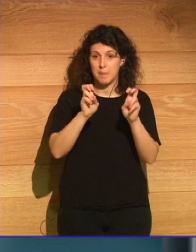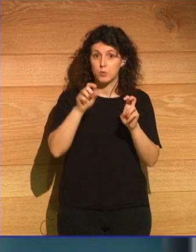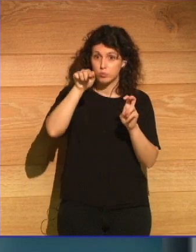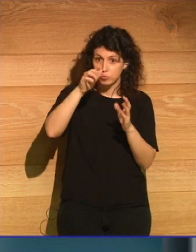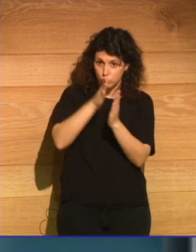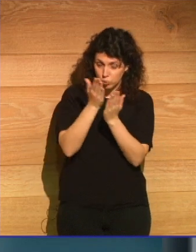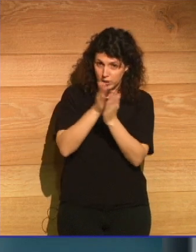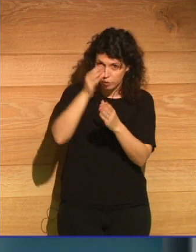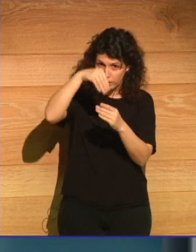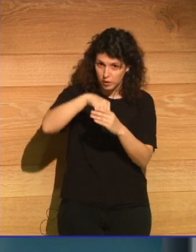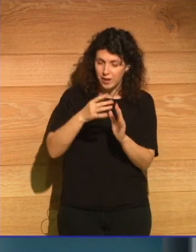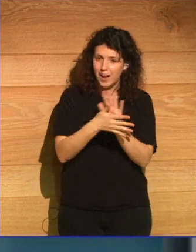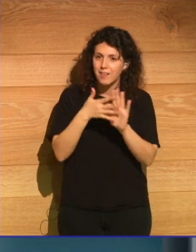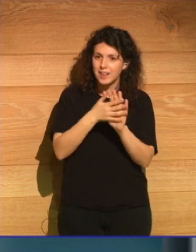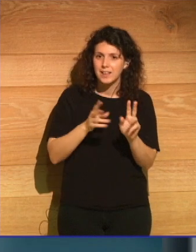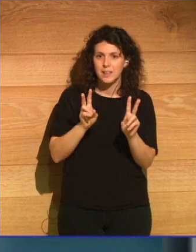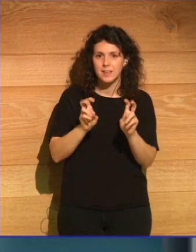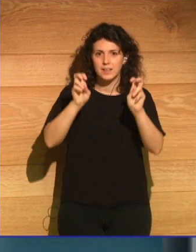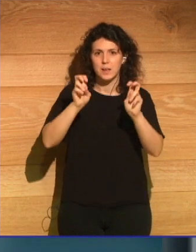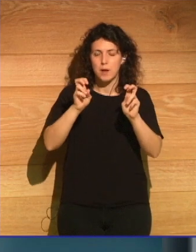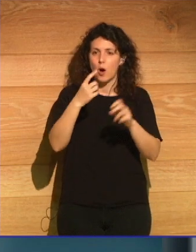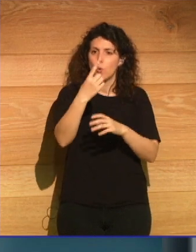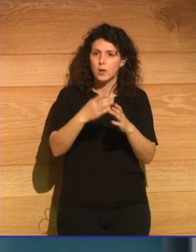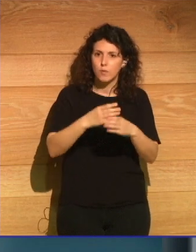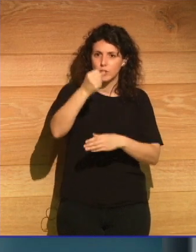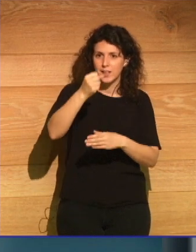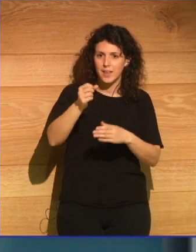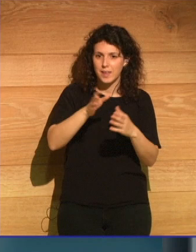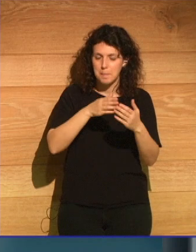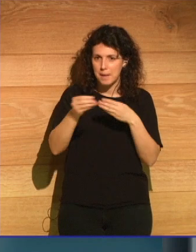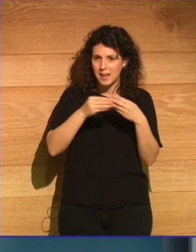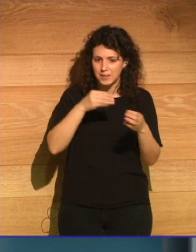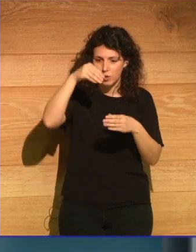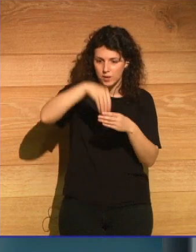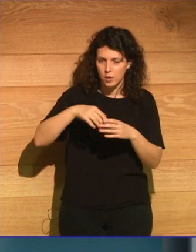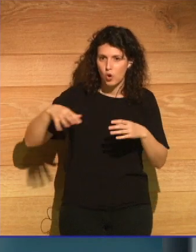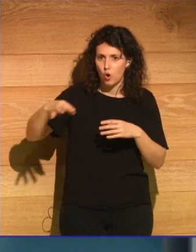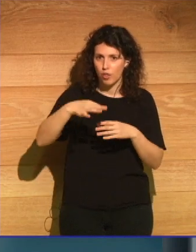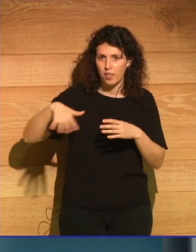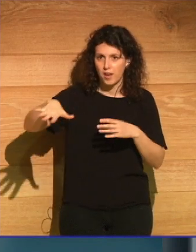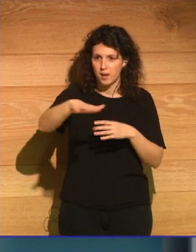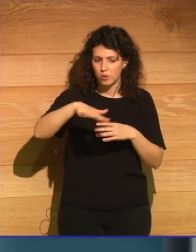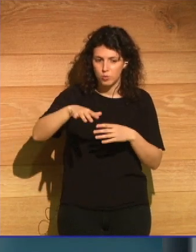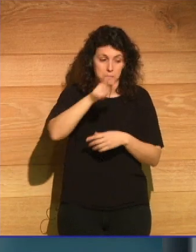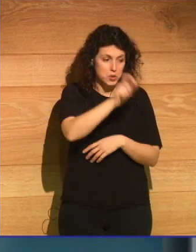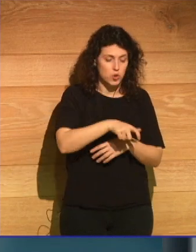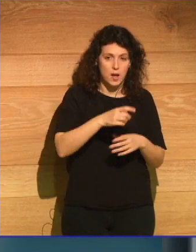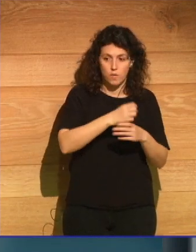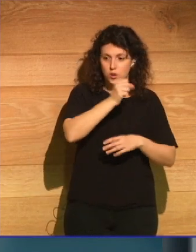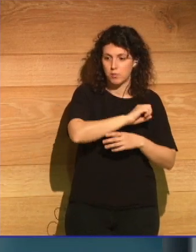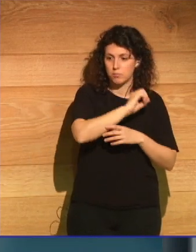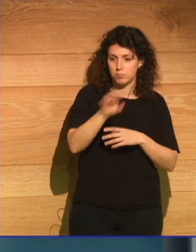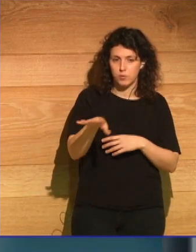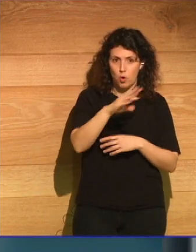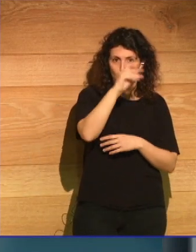en tu libro donde hablas de la odisea de una sola botella de plástico en el océano alguien que deja caer una botella y se